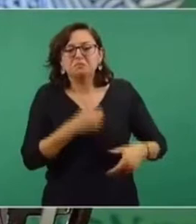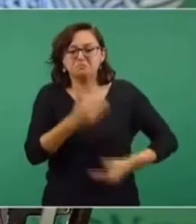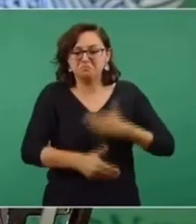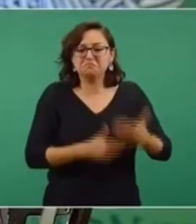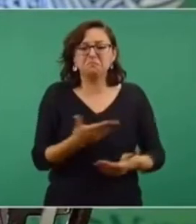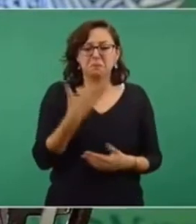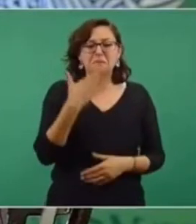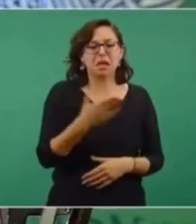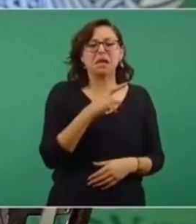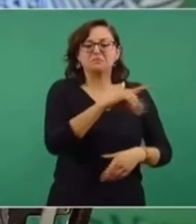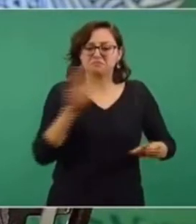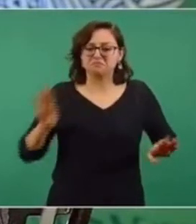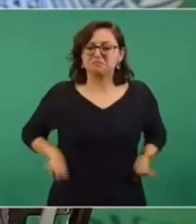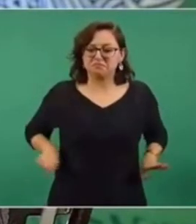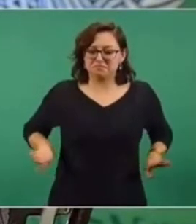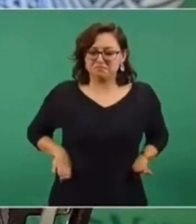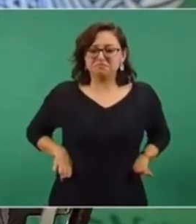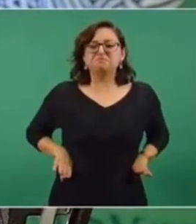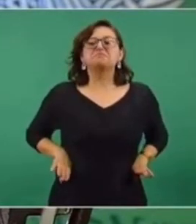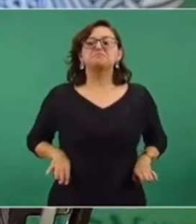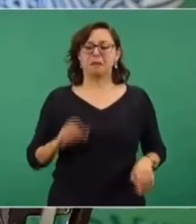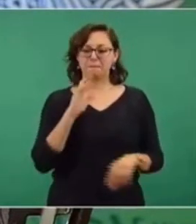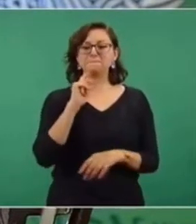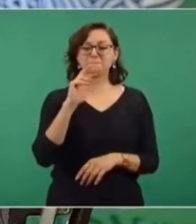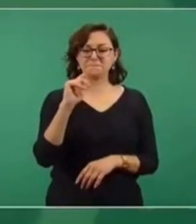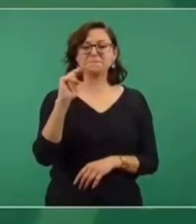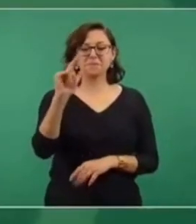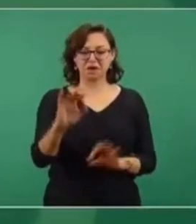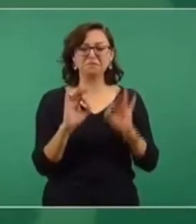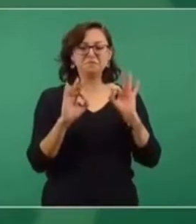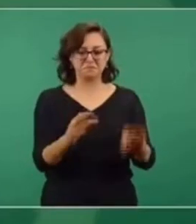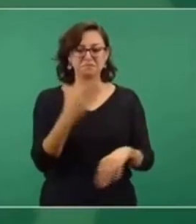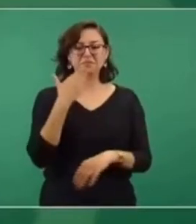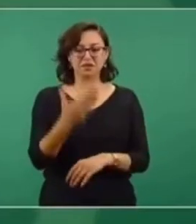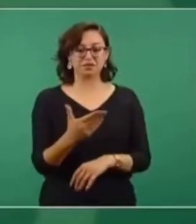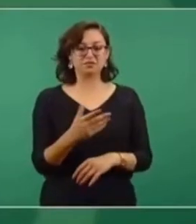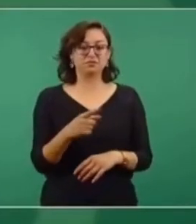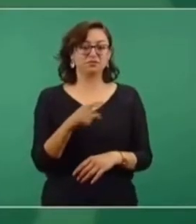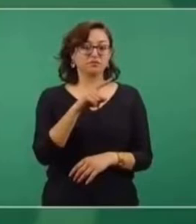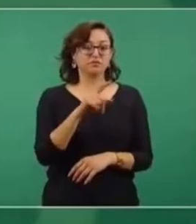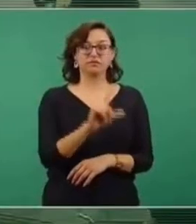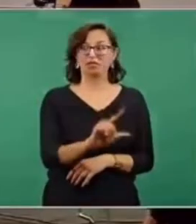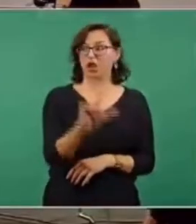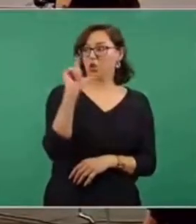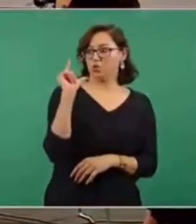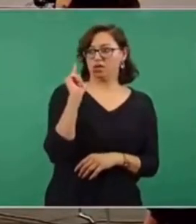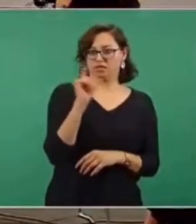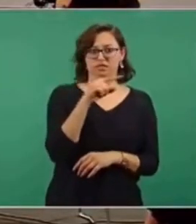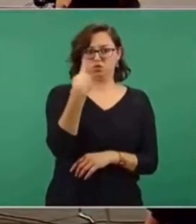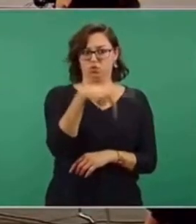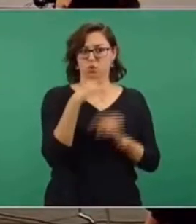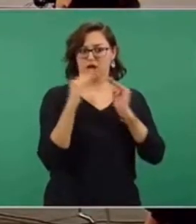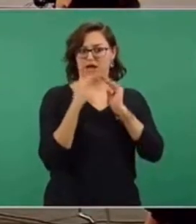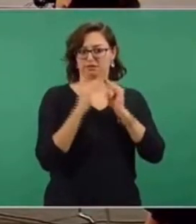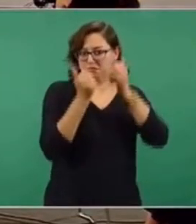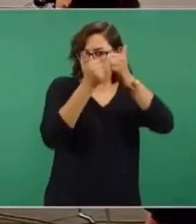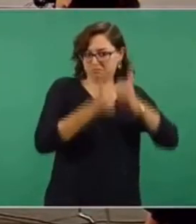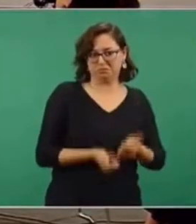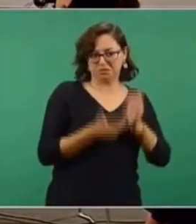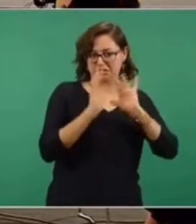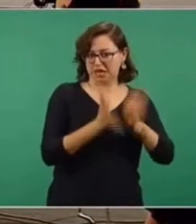se siente con ánimo, ha ido evolucionando muy bien, está en su casa desde el lunes y ha estado